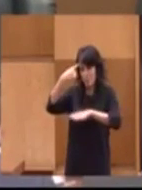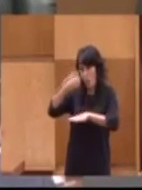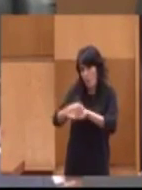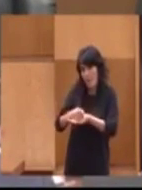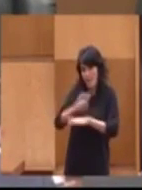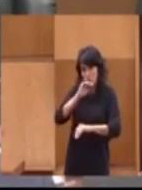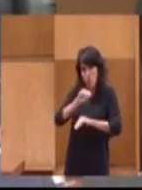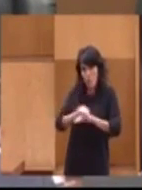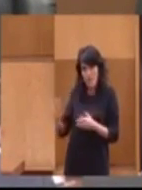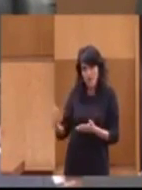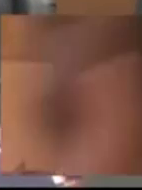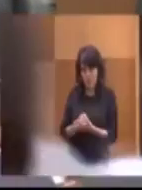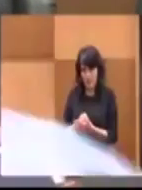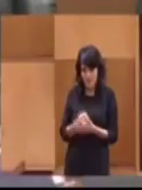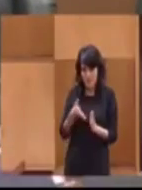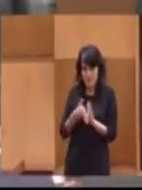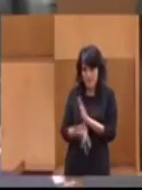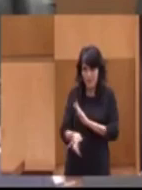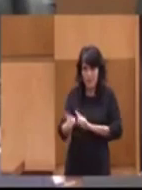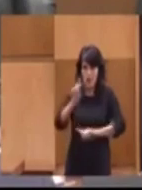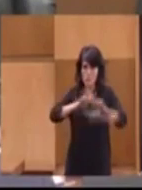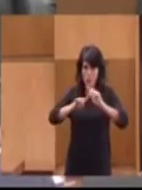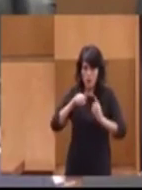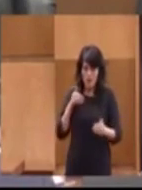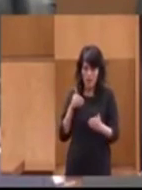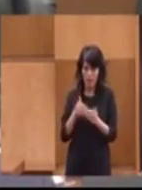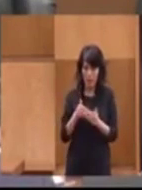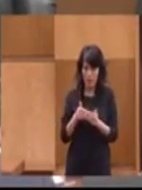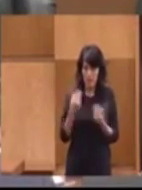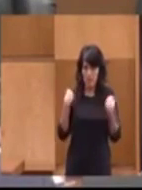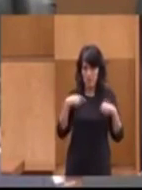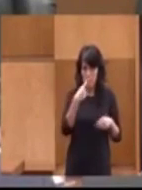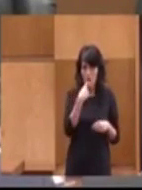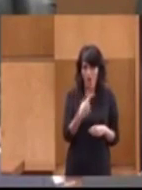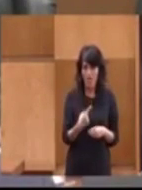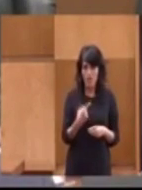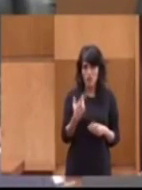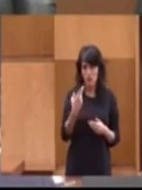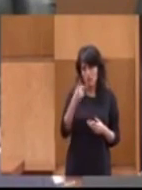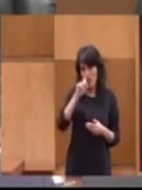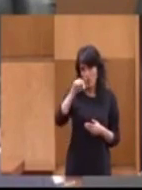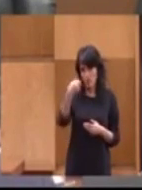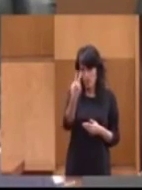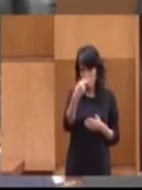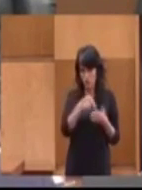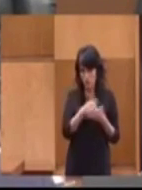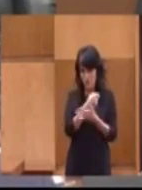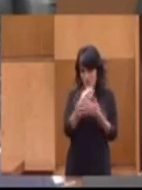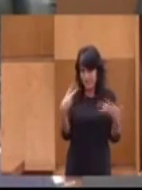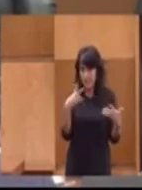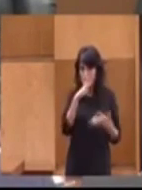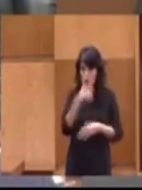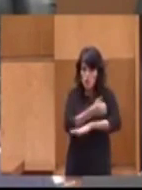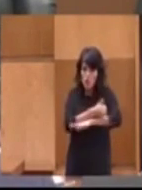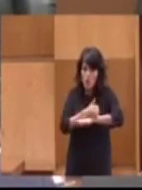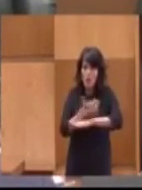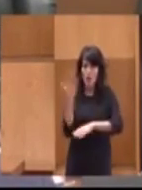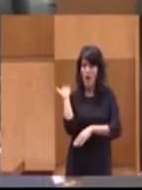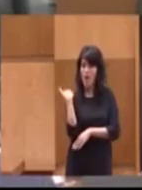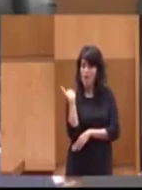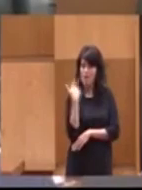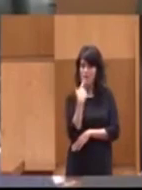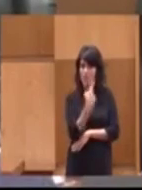seguramente nos plantea un problema a corto plazo, como ha dicho usted, ya en 2017. Por eso, desde Ciudadanos, como le he dicho